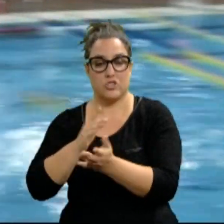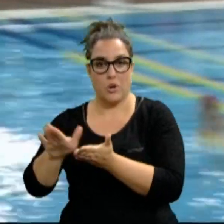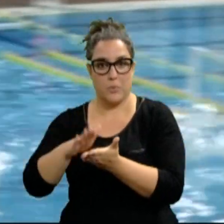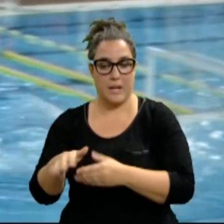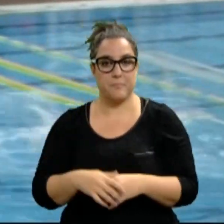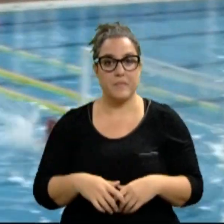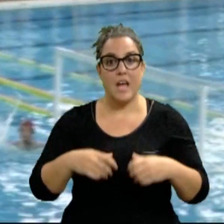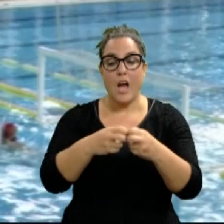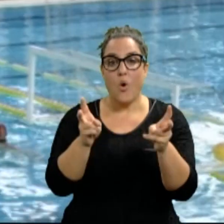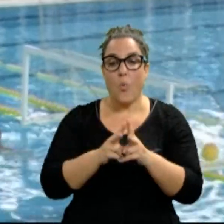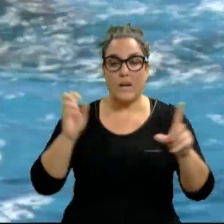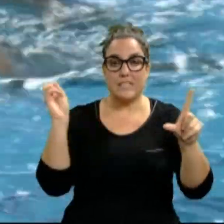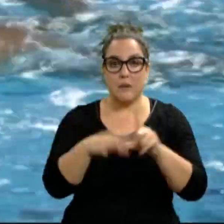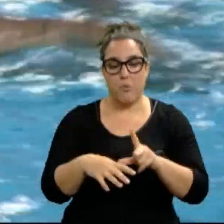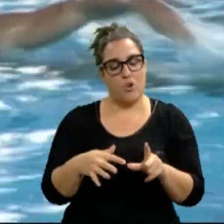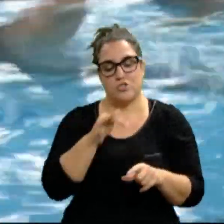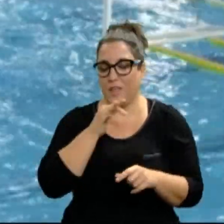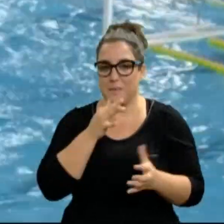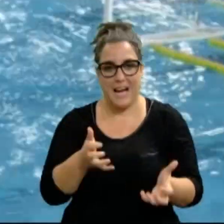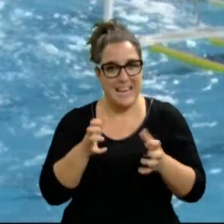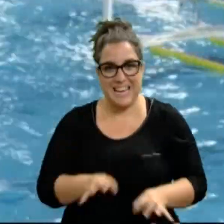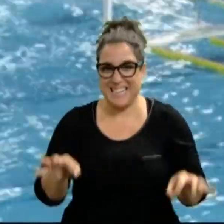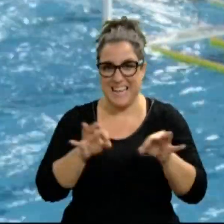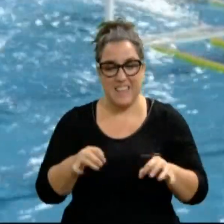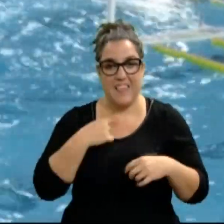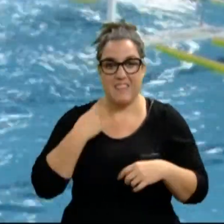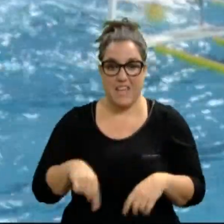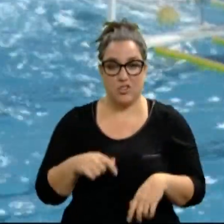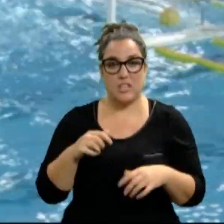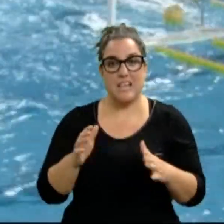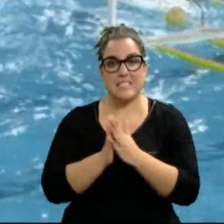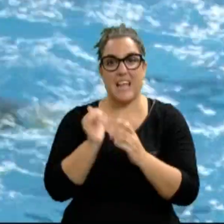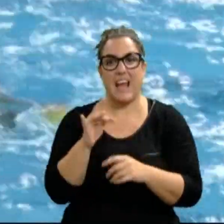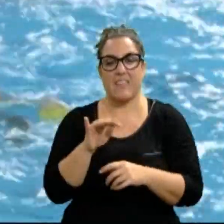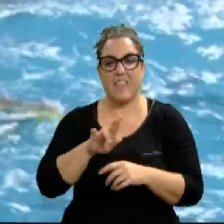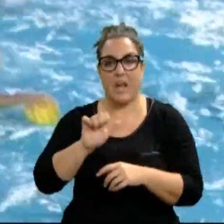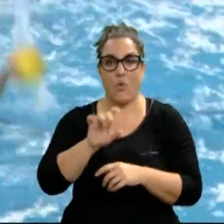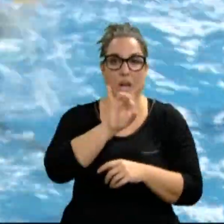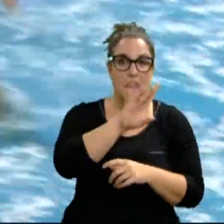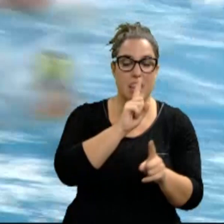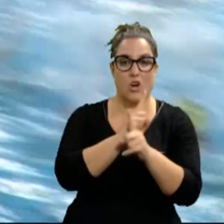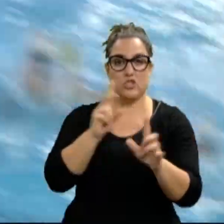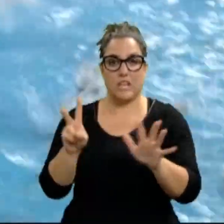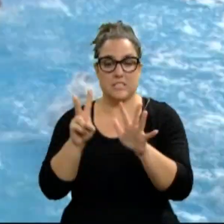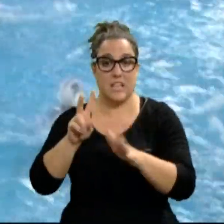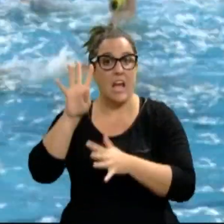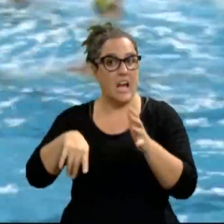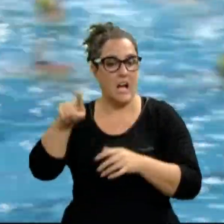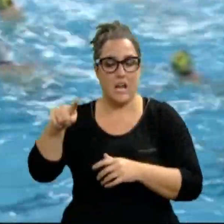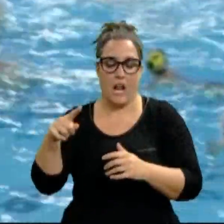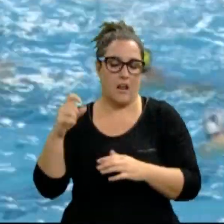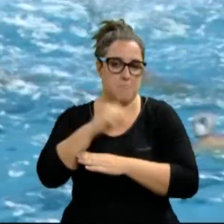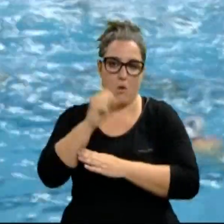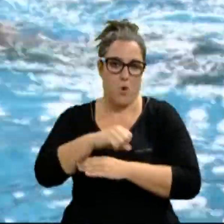Waterpolo Navarra sigue sin conocer la victoria en división de honor, derrota en la piscina del San Andreu por 15-7. Los catalanes comandaron en el marcador desde el primer